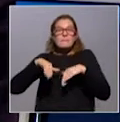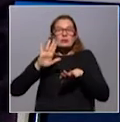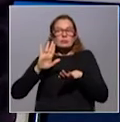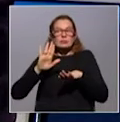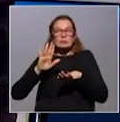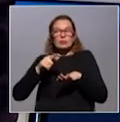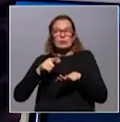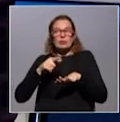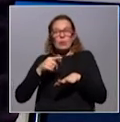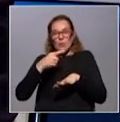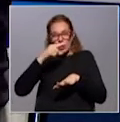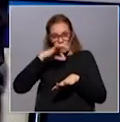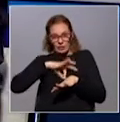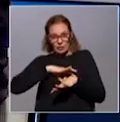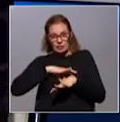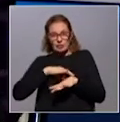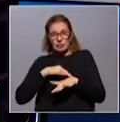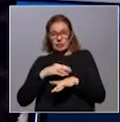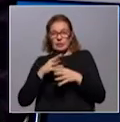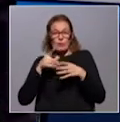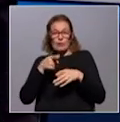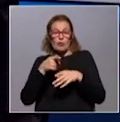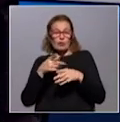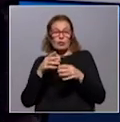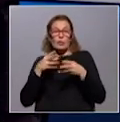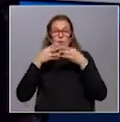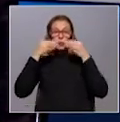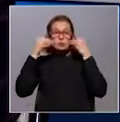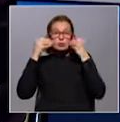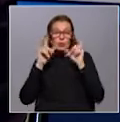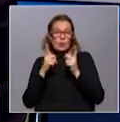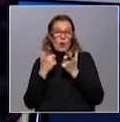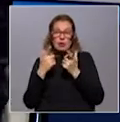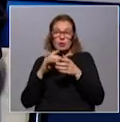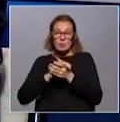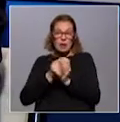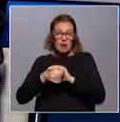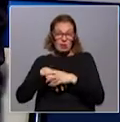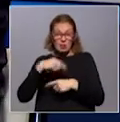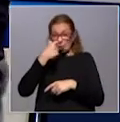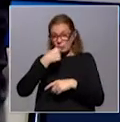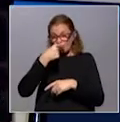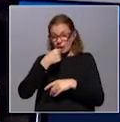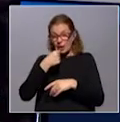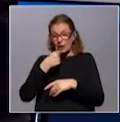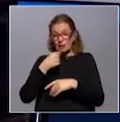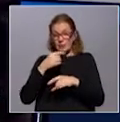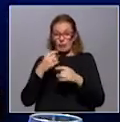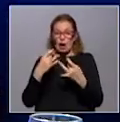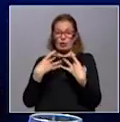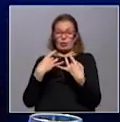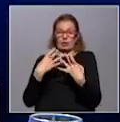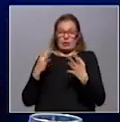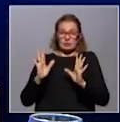pero esa carga viral va a ser suficiente si usted no lleva mascarilla y yo tampoco. No me lavo las manos, me toca la cara, me voy a contagiar.